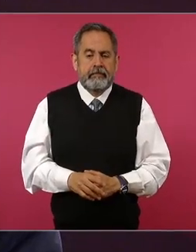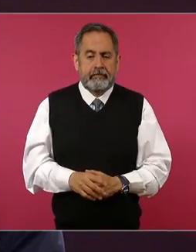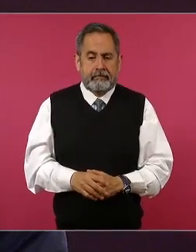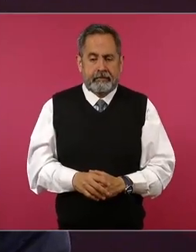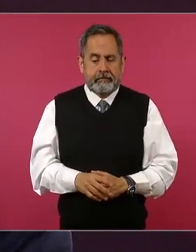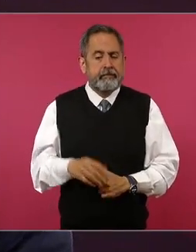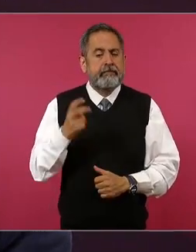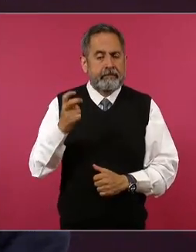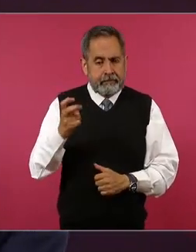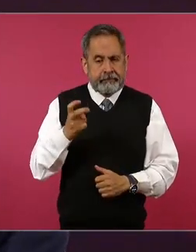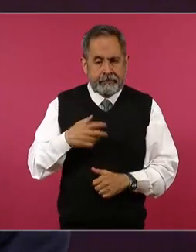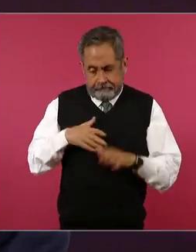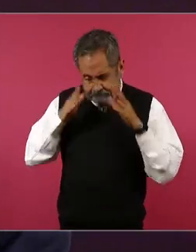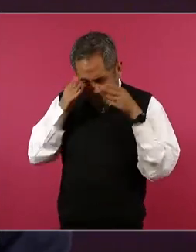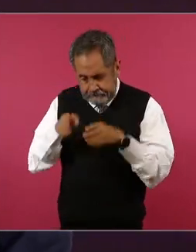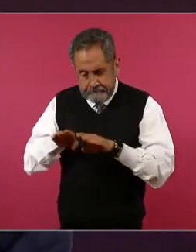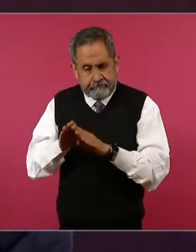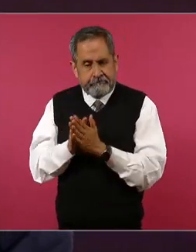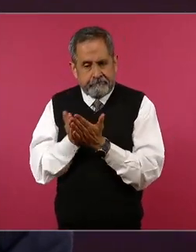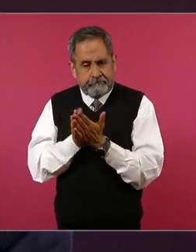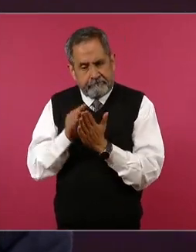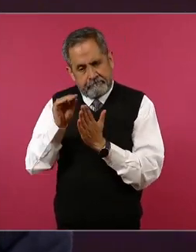entonces voy a trabajar en eso